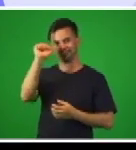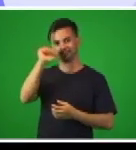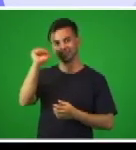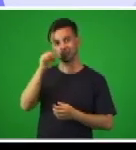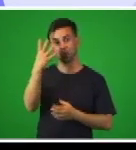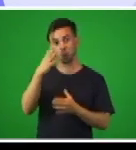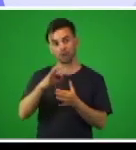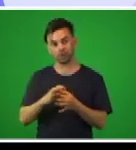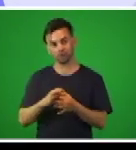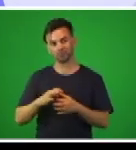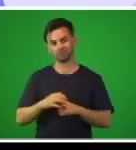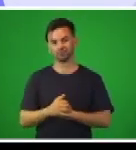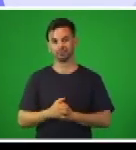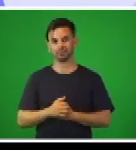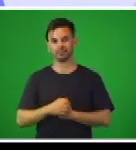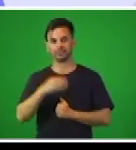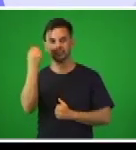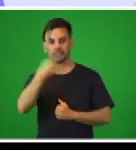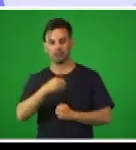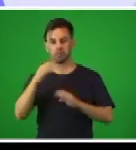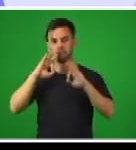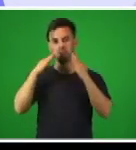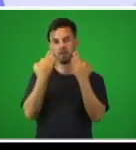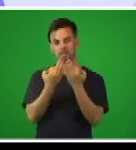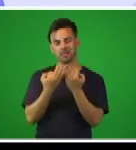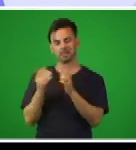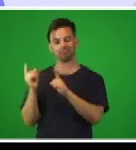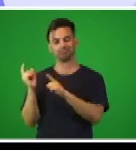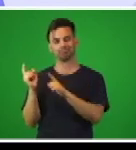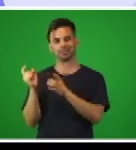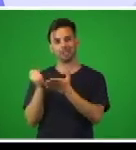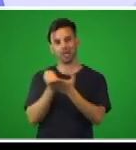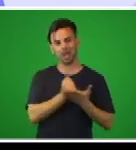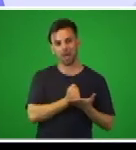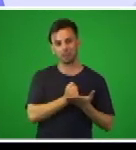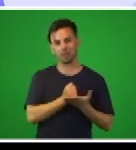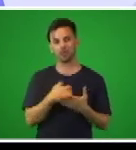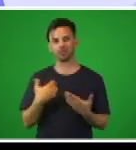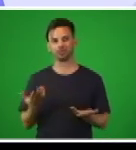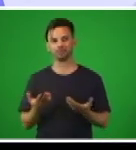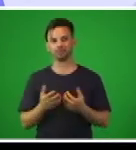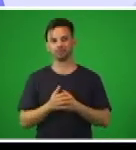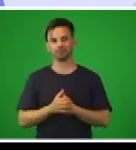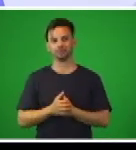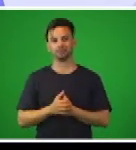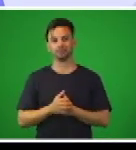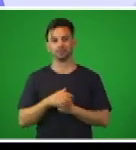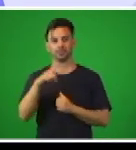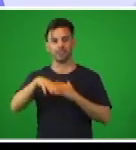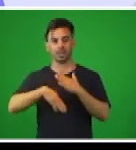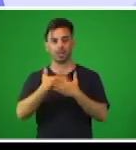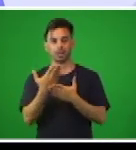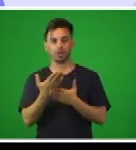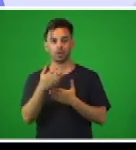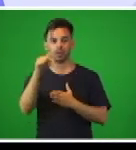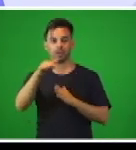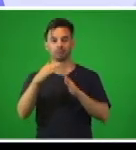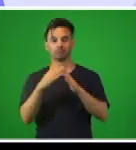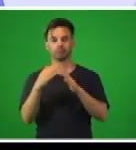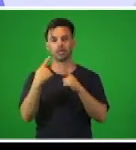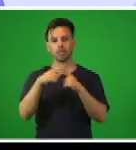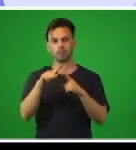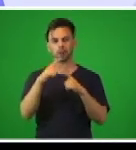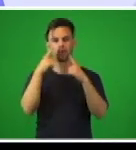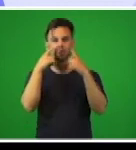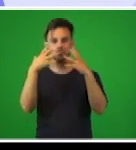han llegado a cuarto grado, sabemos que las familias nos están acompañando, los están acompañando durante estos días en